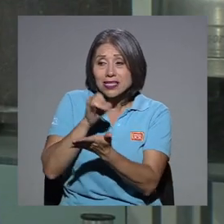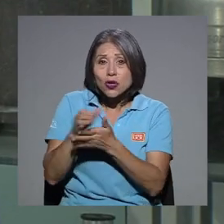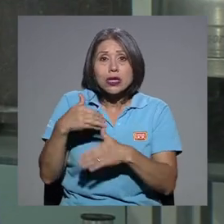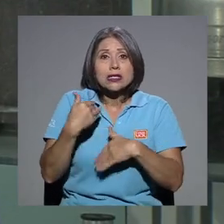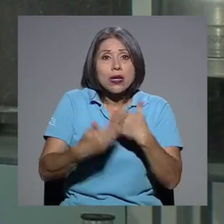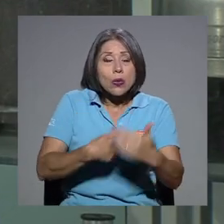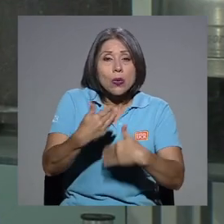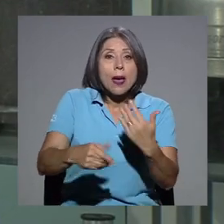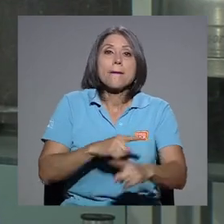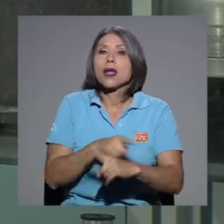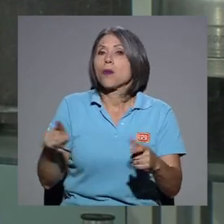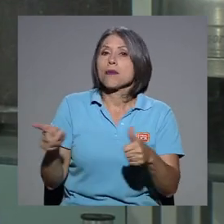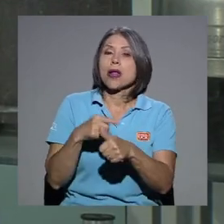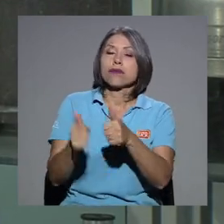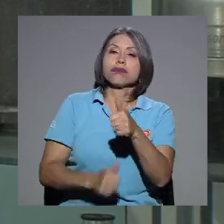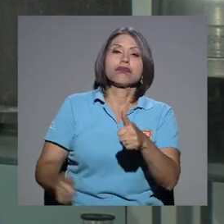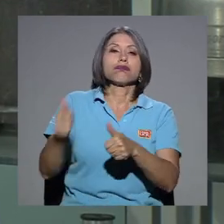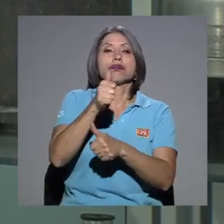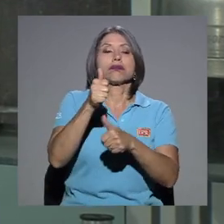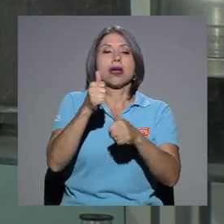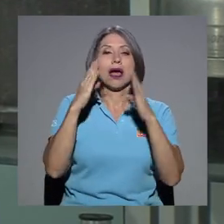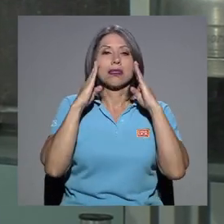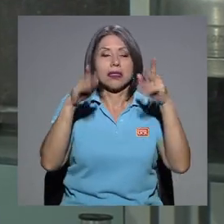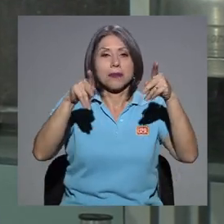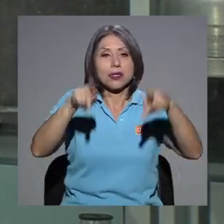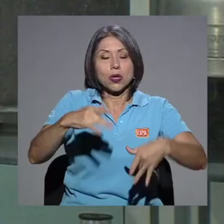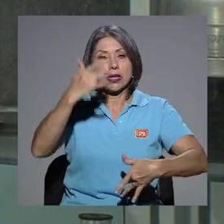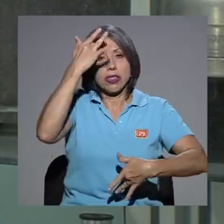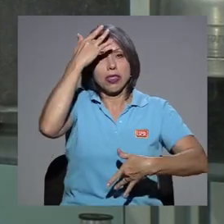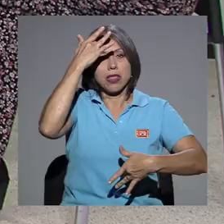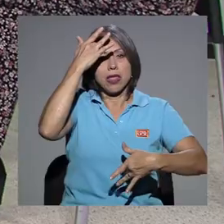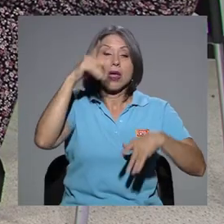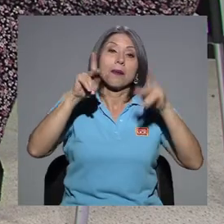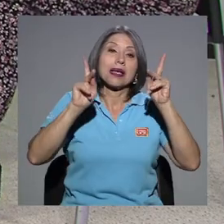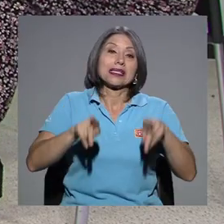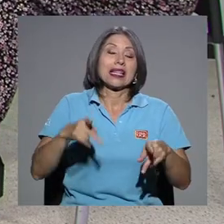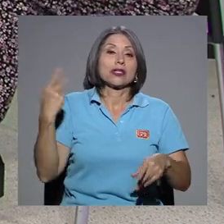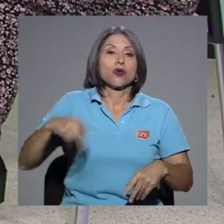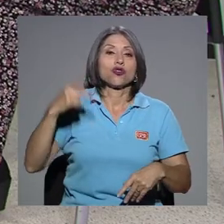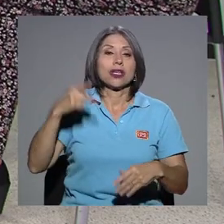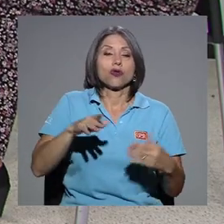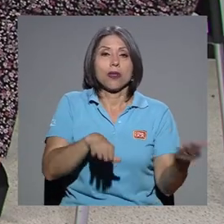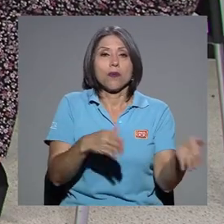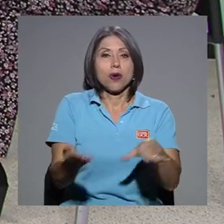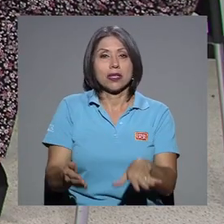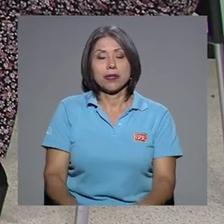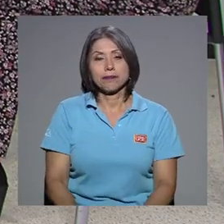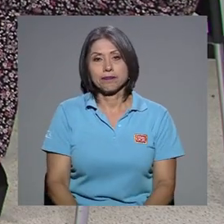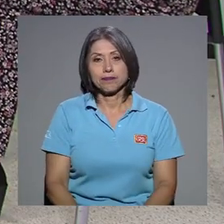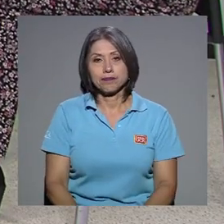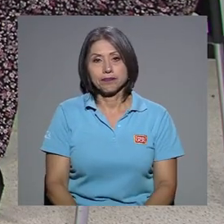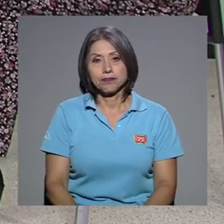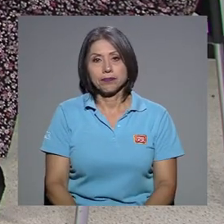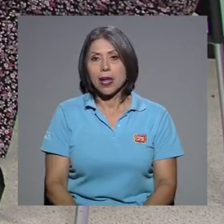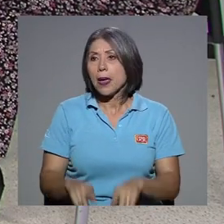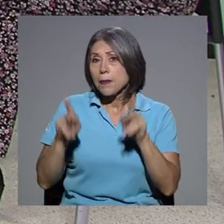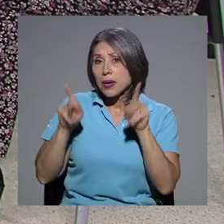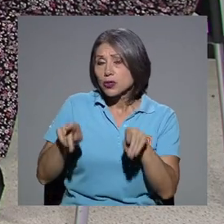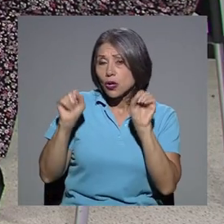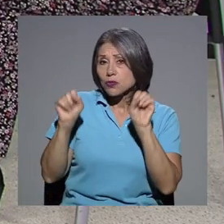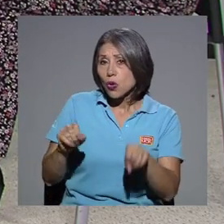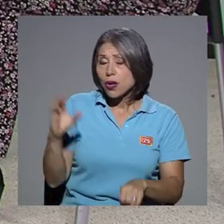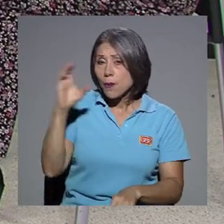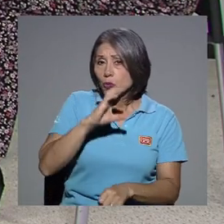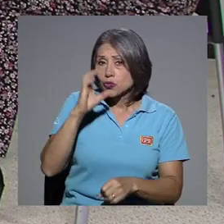es atender a los pacientes y sobre todo a los pacientes con riesgo de muerte. ¿Dónde las personas podrían buscar un poquito más de información